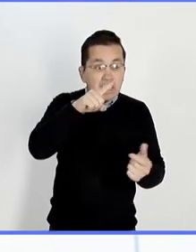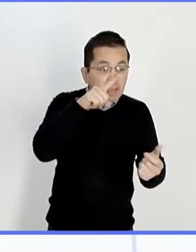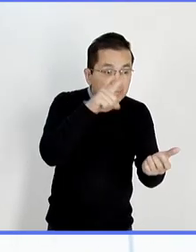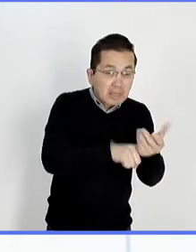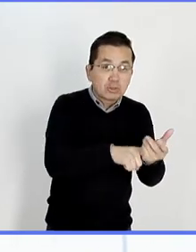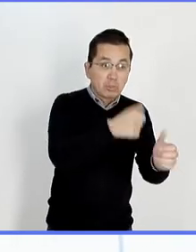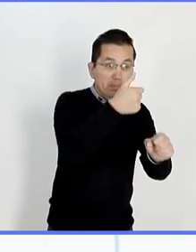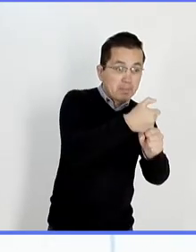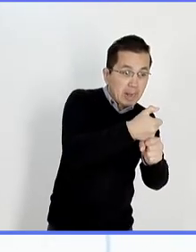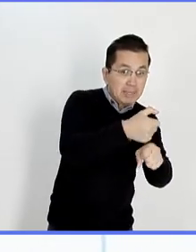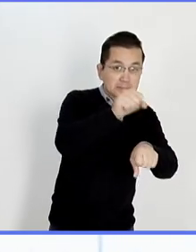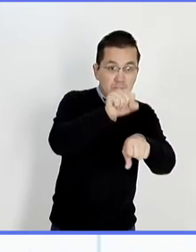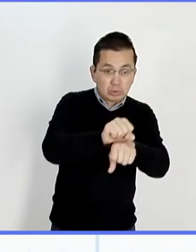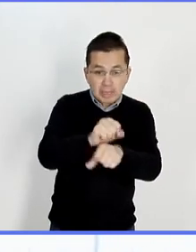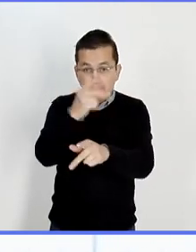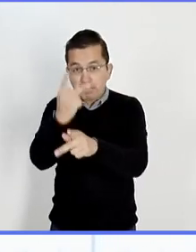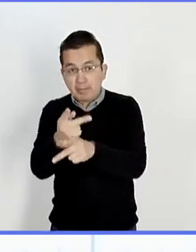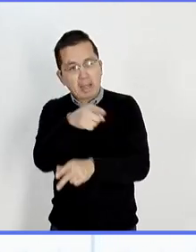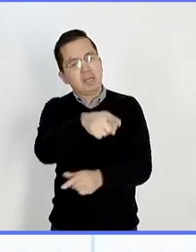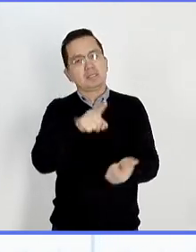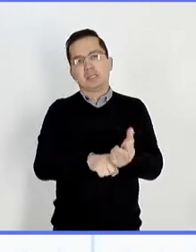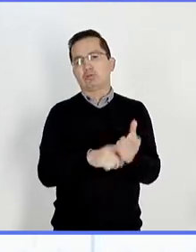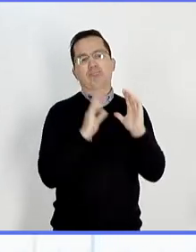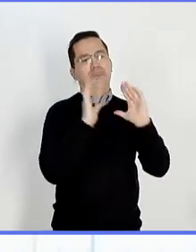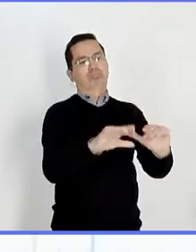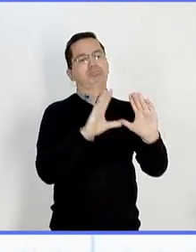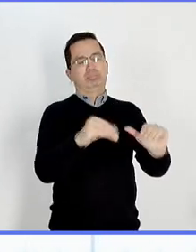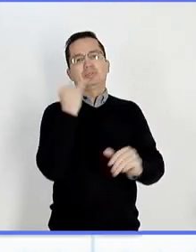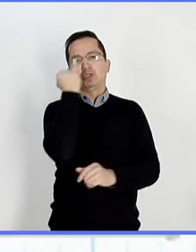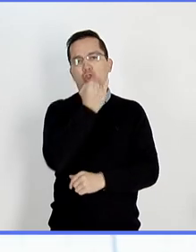secundaria y preparatoria de San Antonio La Ciénaga.